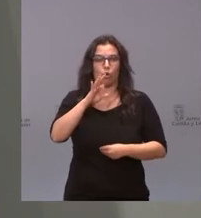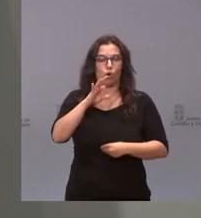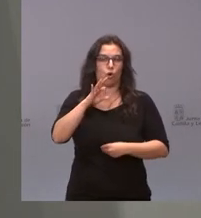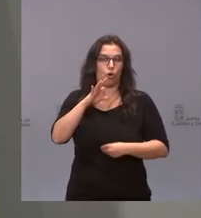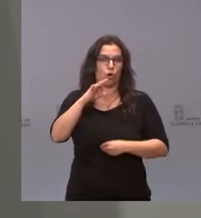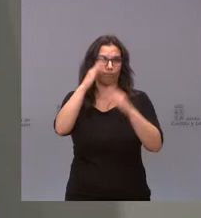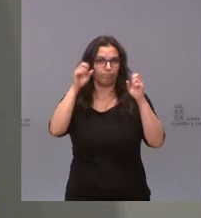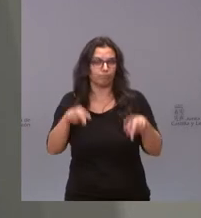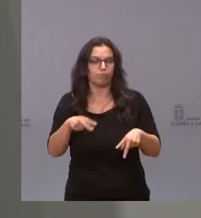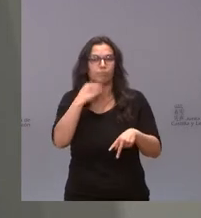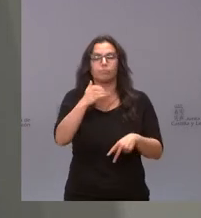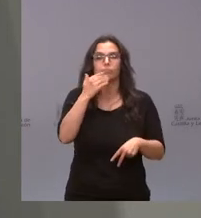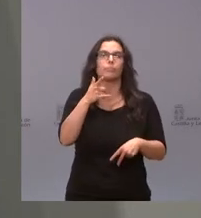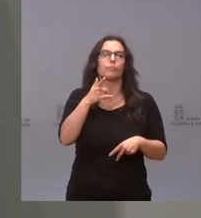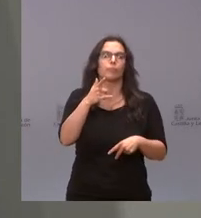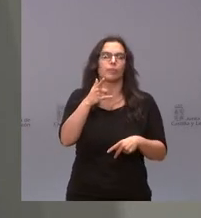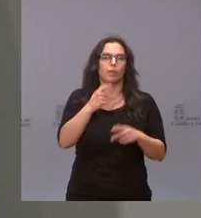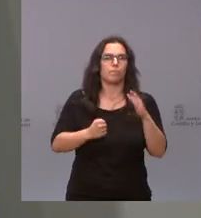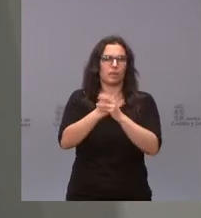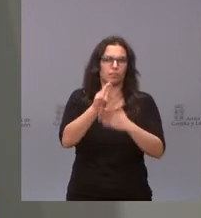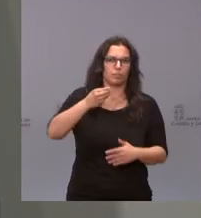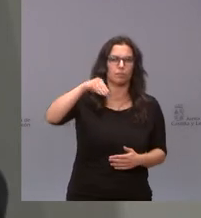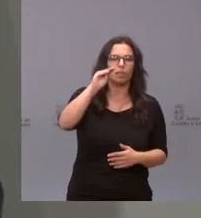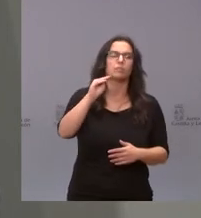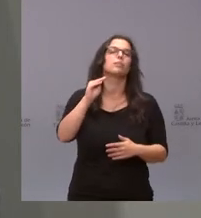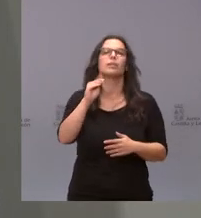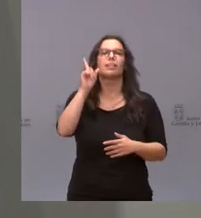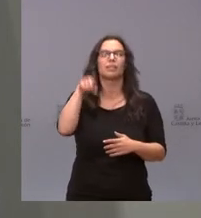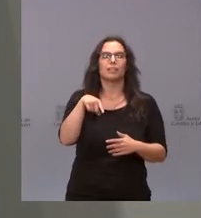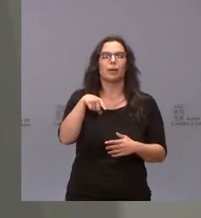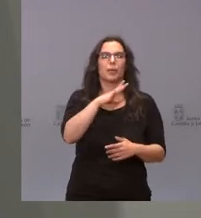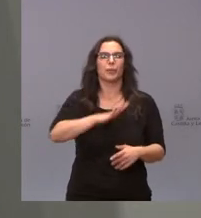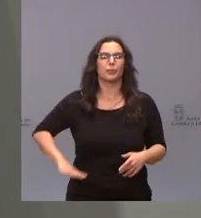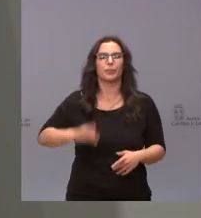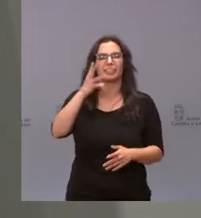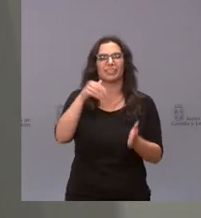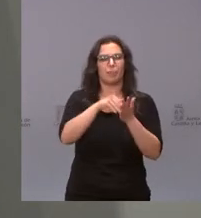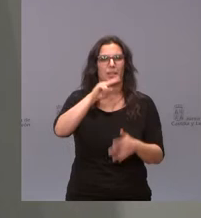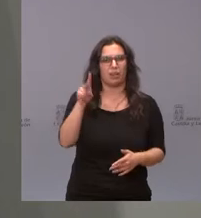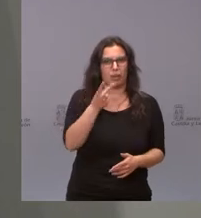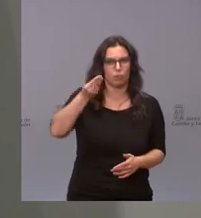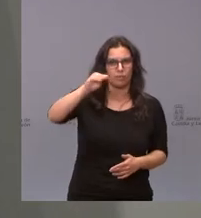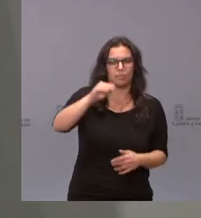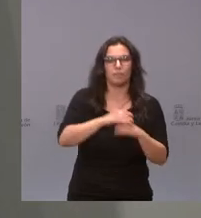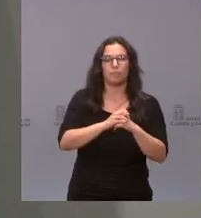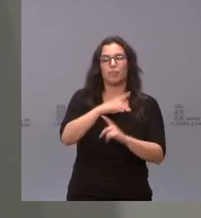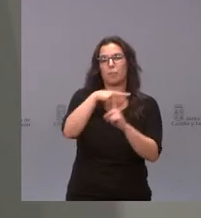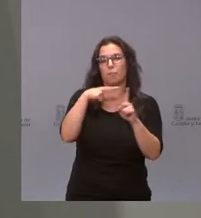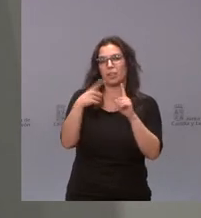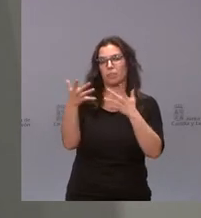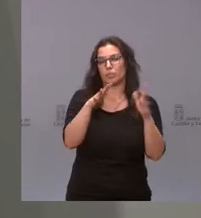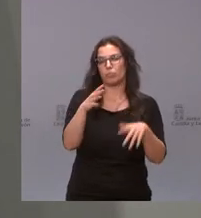Se ha incrementado la prima máxima, se incorpora una franquicia de 30.000 euros. Quiero decirles que hay una media de unas 300